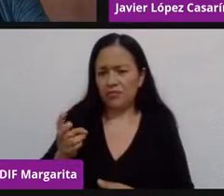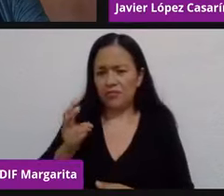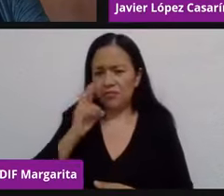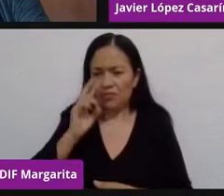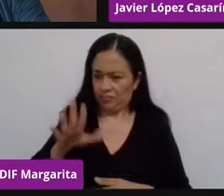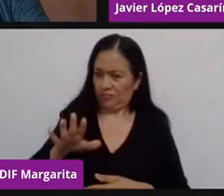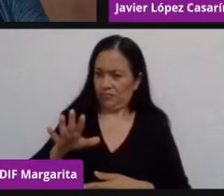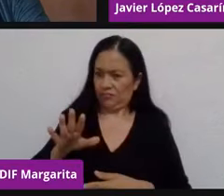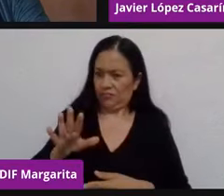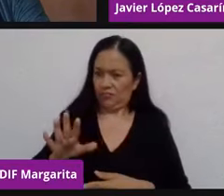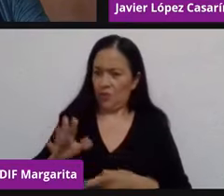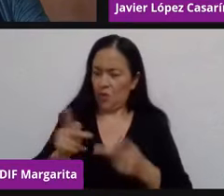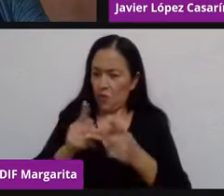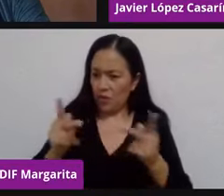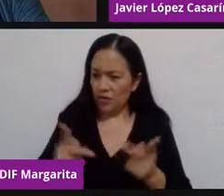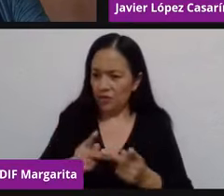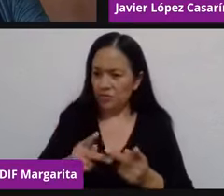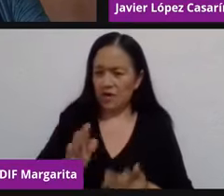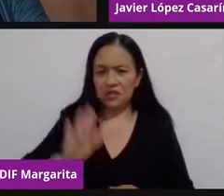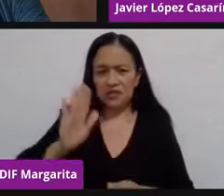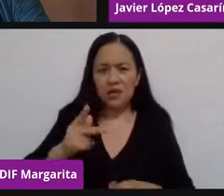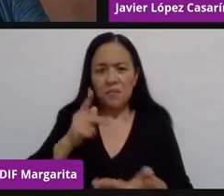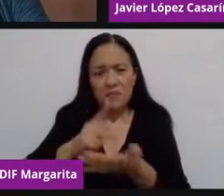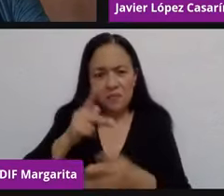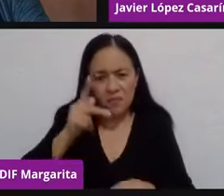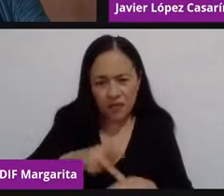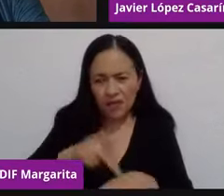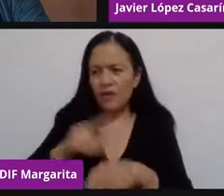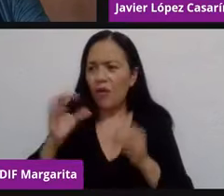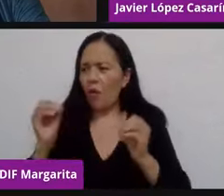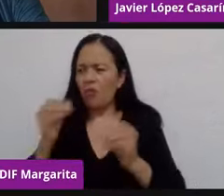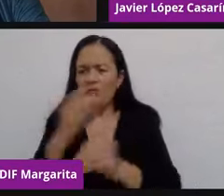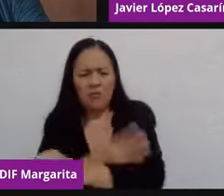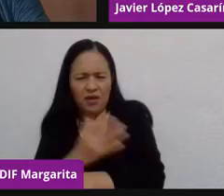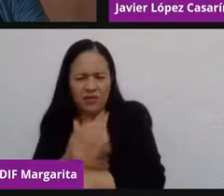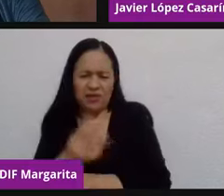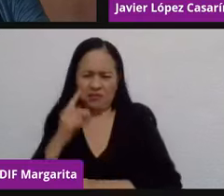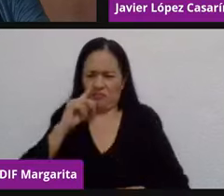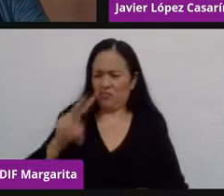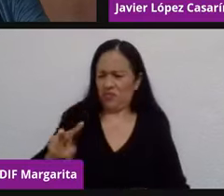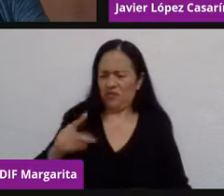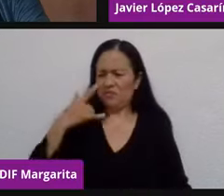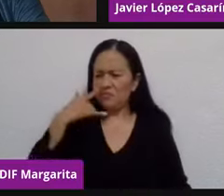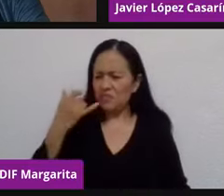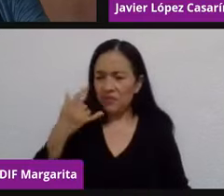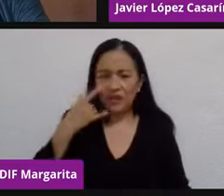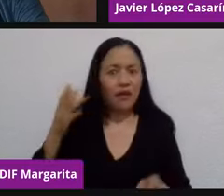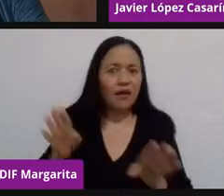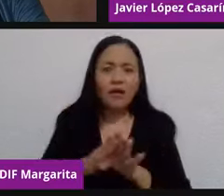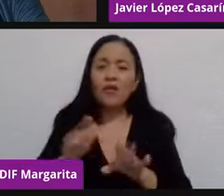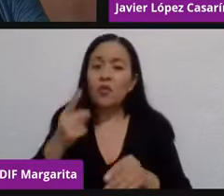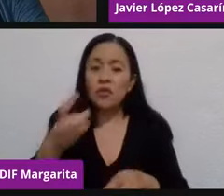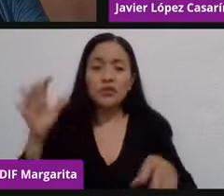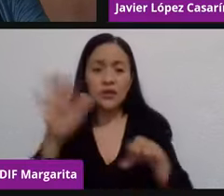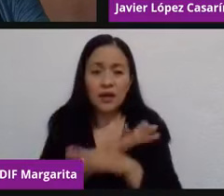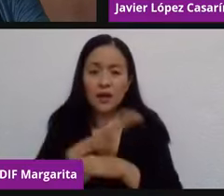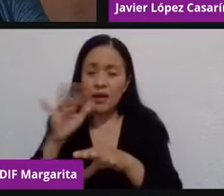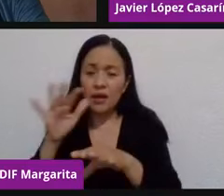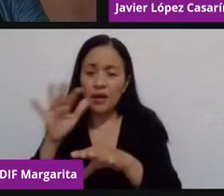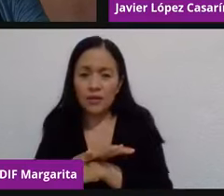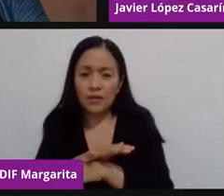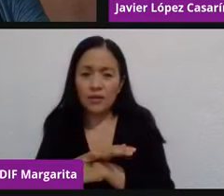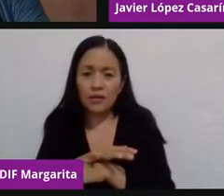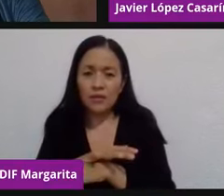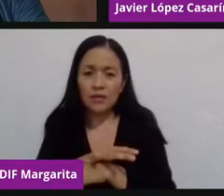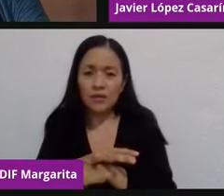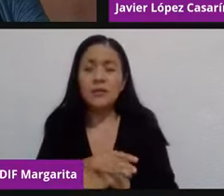piedra y en otros son de madera. Y de repente esta transición que lleva tiempo nos lleva a que es votado hace un